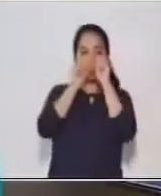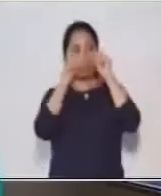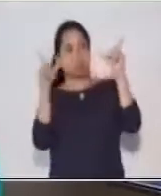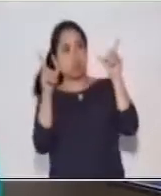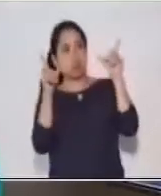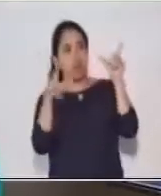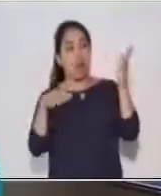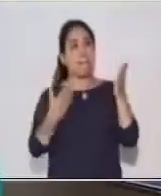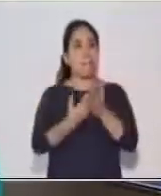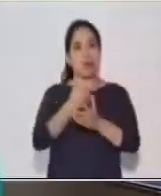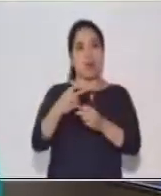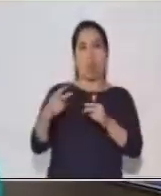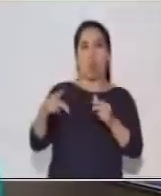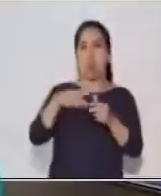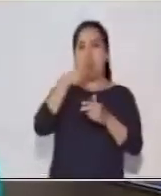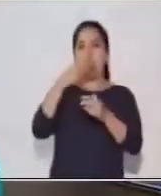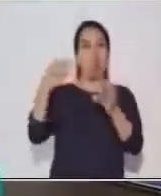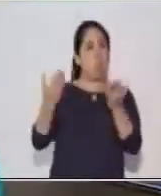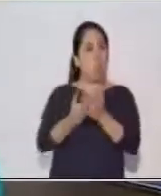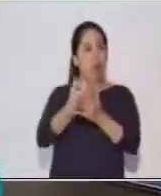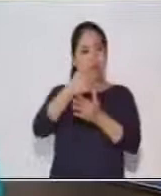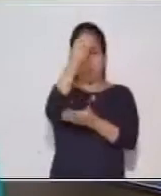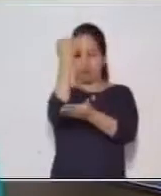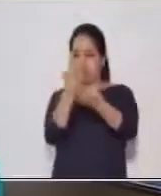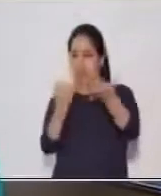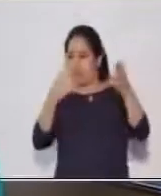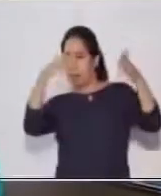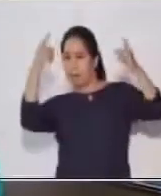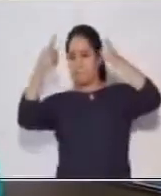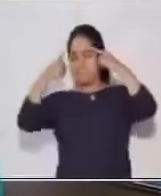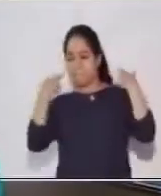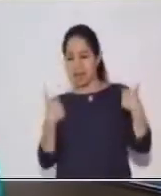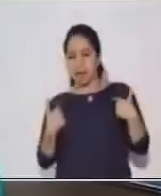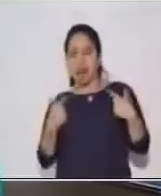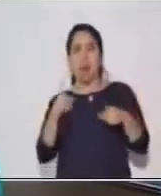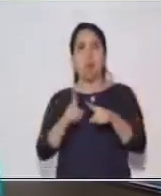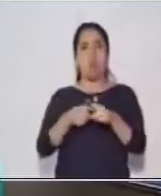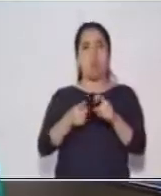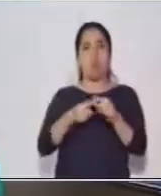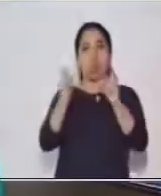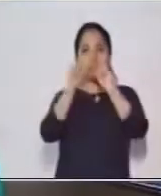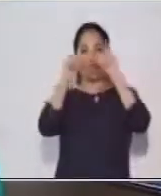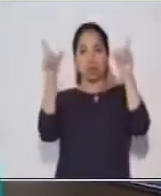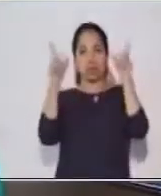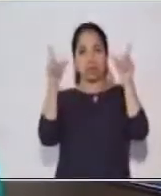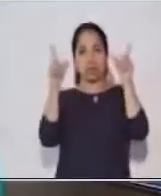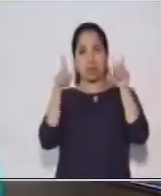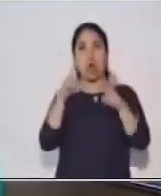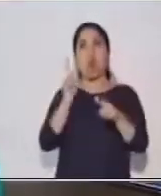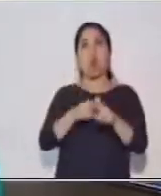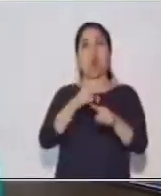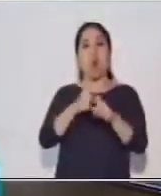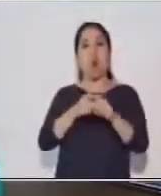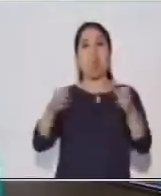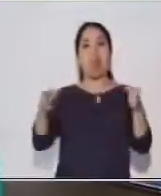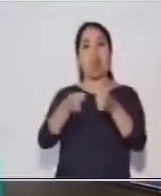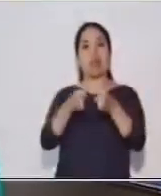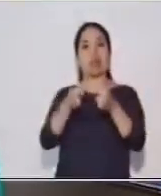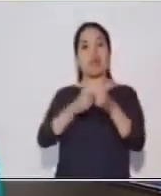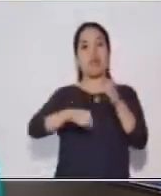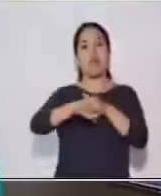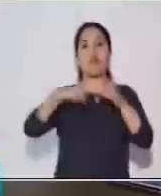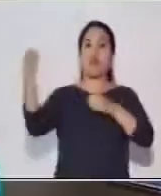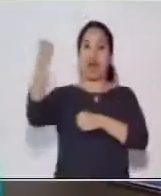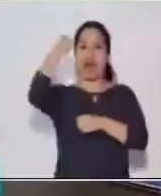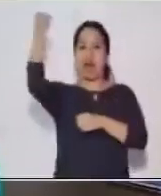su nuevo estilo. Y se sorprendieron aún más cuando el equipo de fútbol ganó el